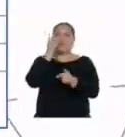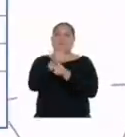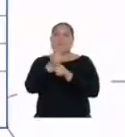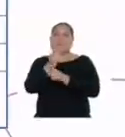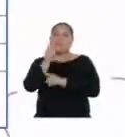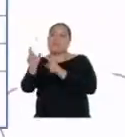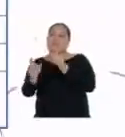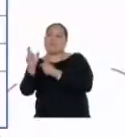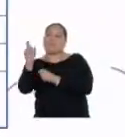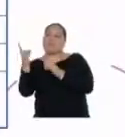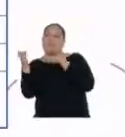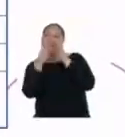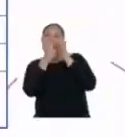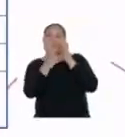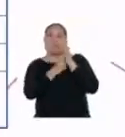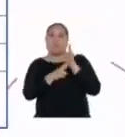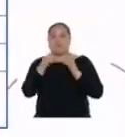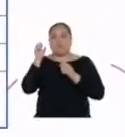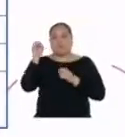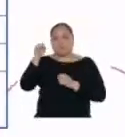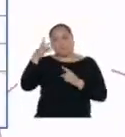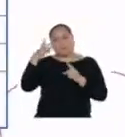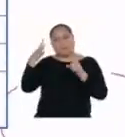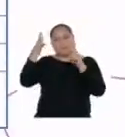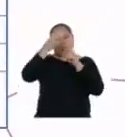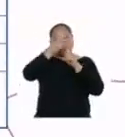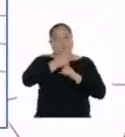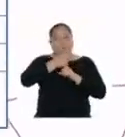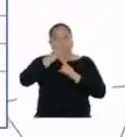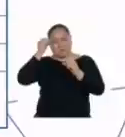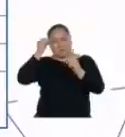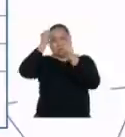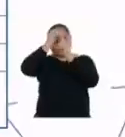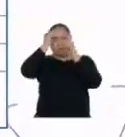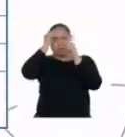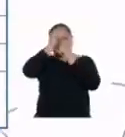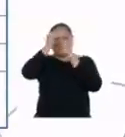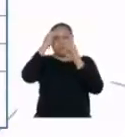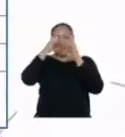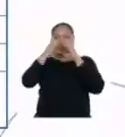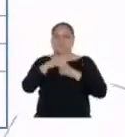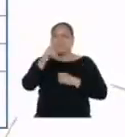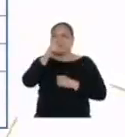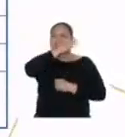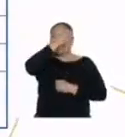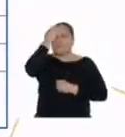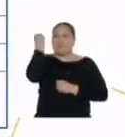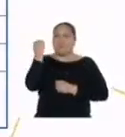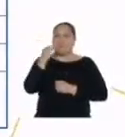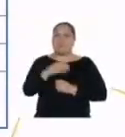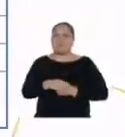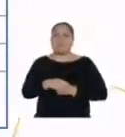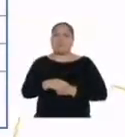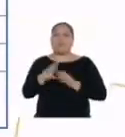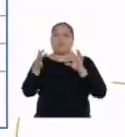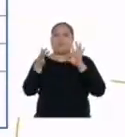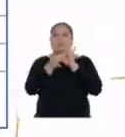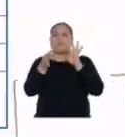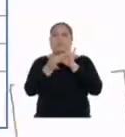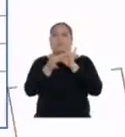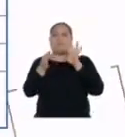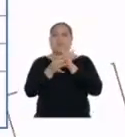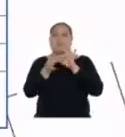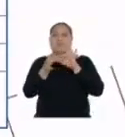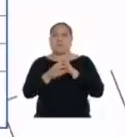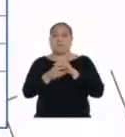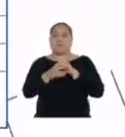a quien va dirigido, y así lograr nuestra intención comunicativa. No olvides que hay que tener en cuenta los conectores que